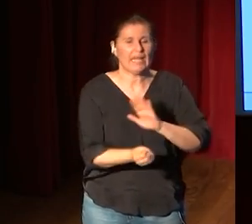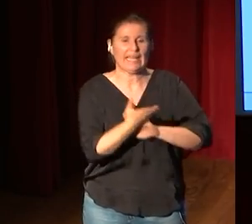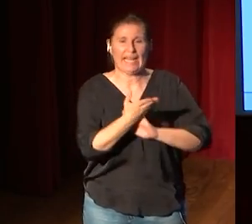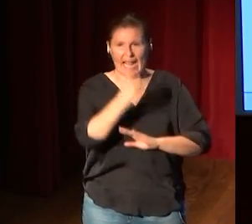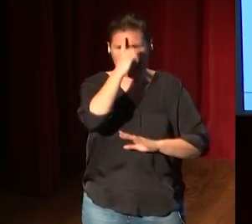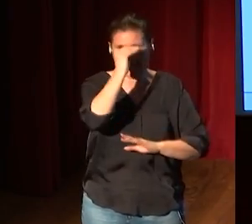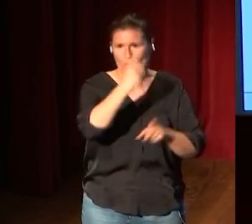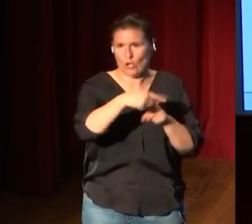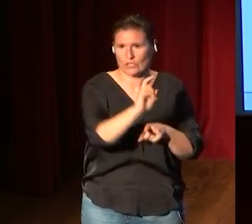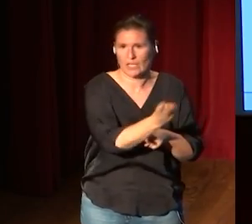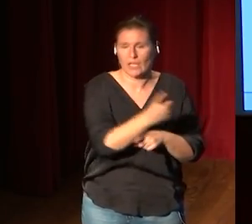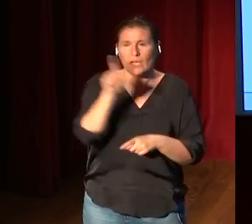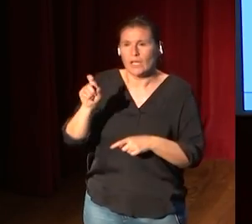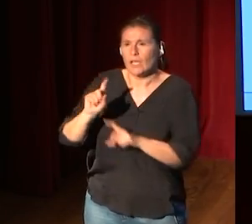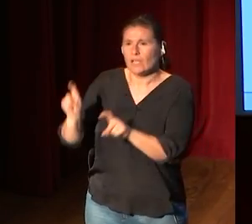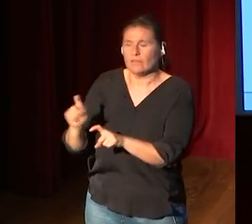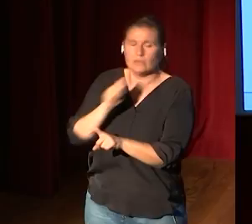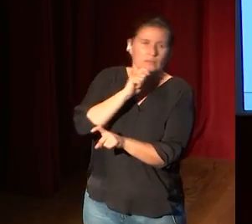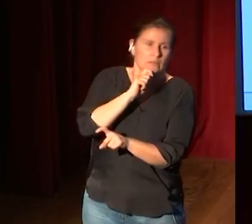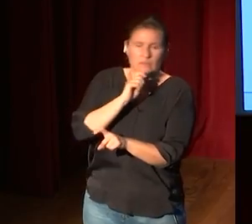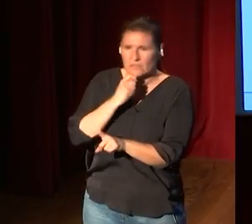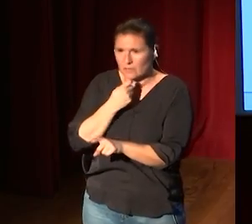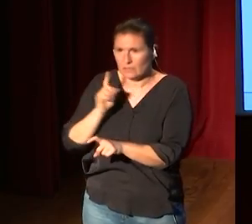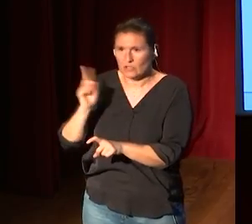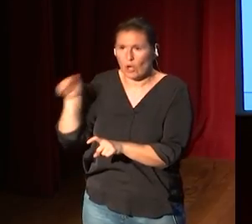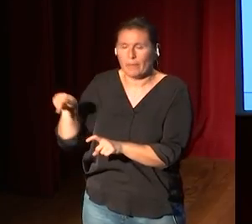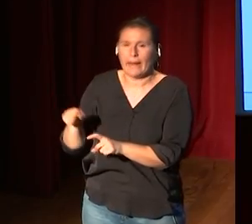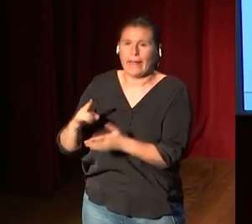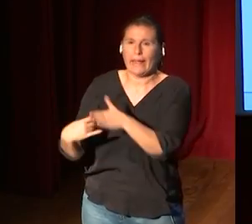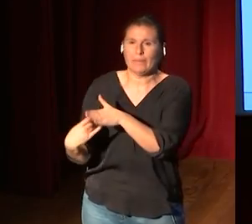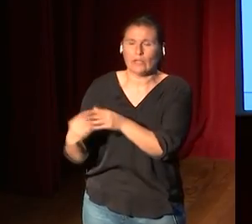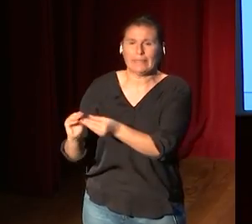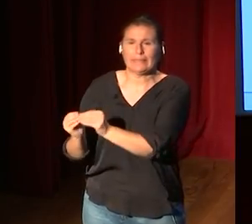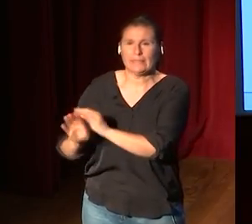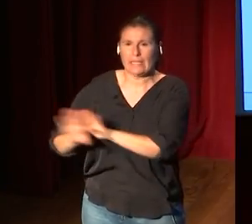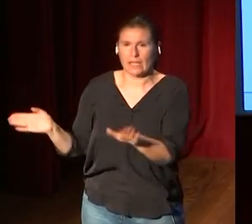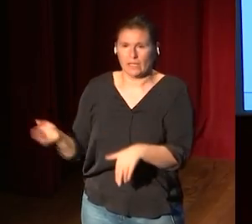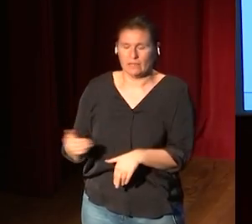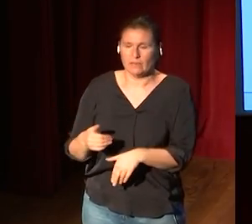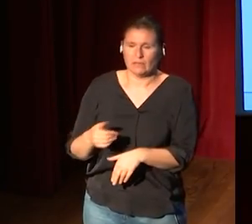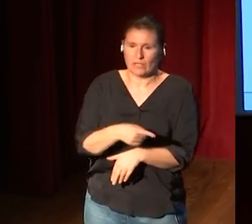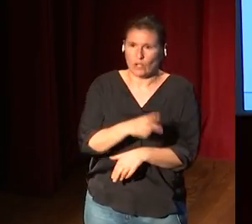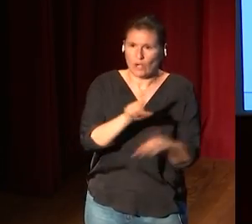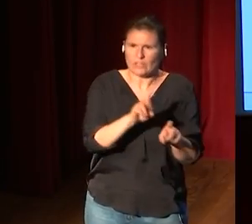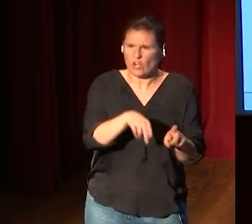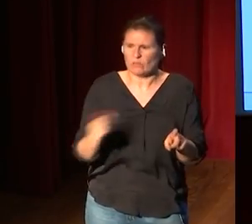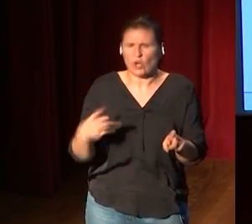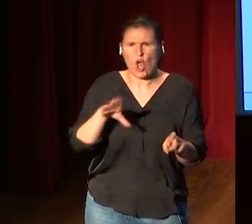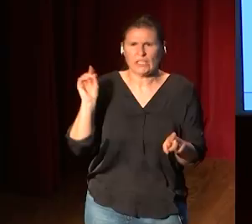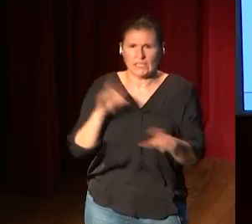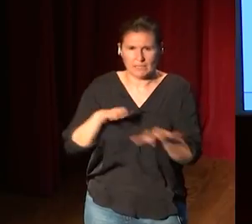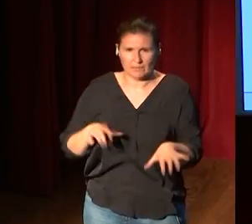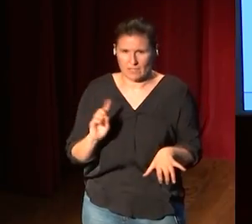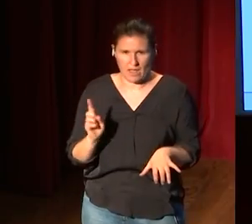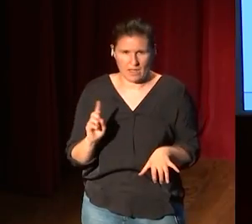detestan a los informáticos porque solo le arreglan la impresora esto para ustedes no es informática porque no entienden nada de lo que es la mayoría